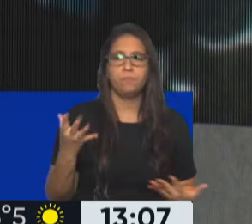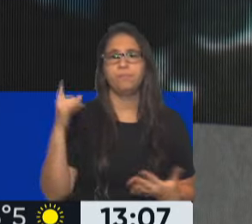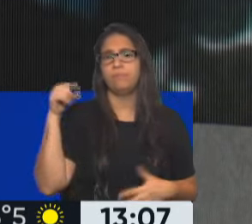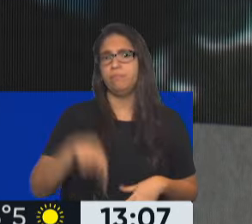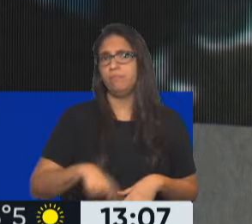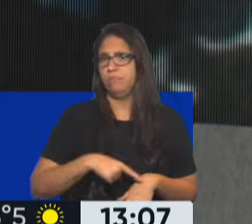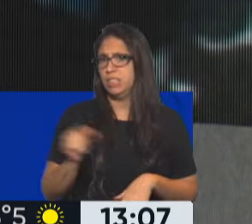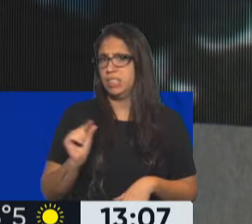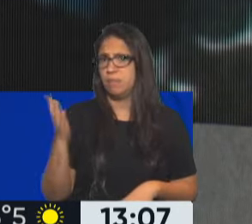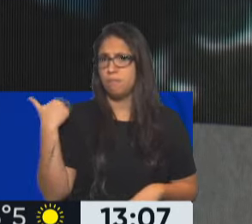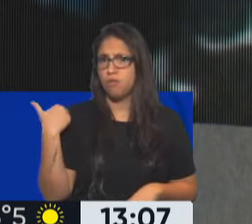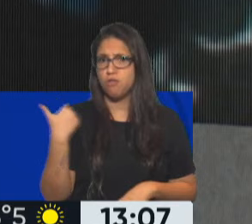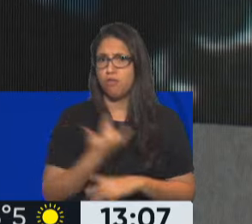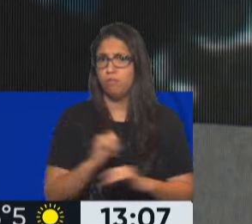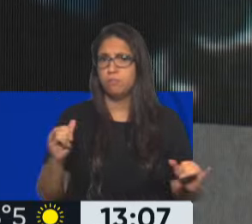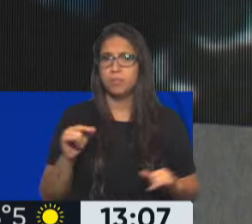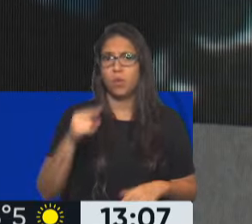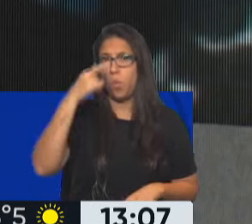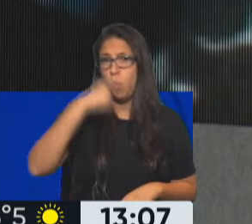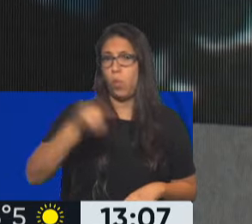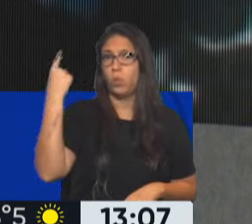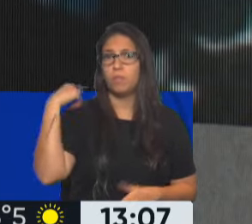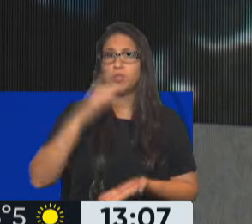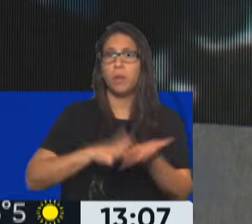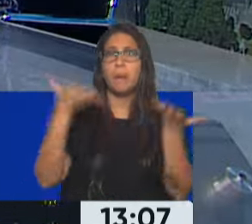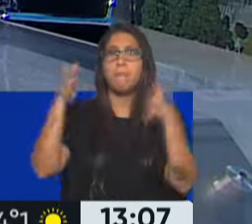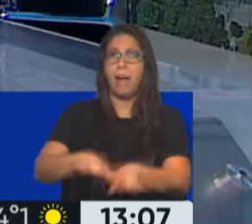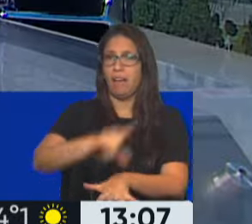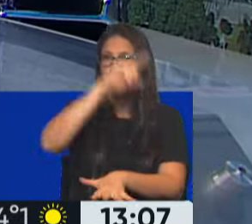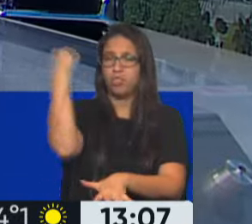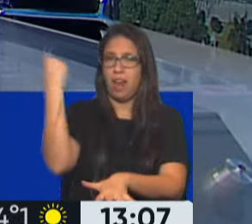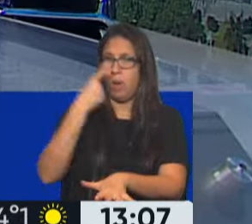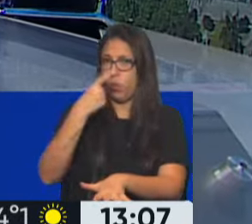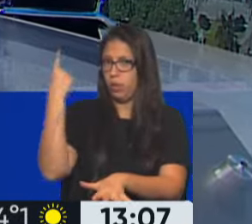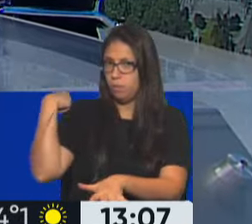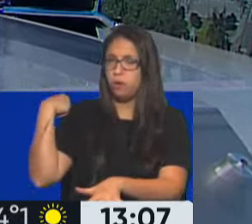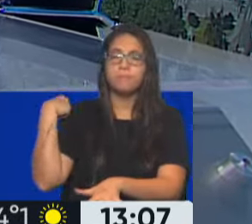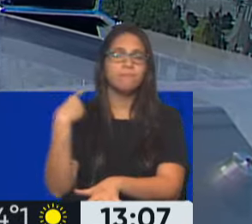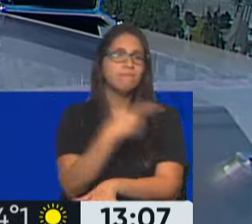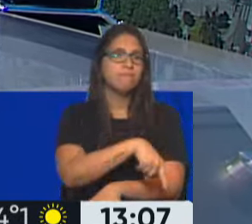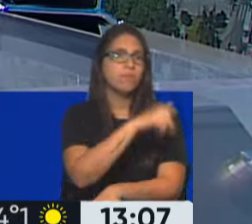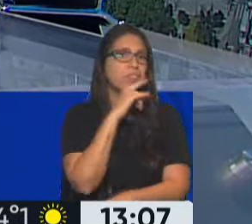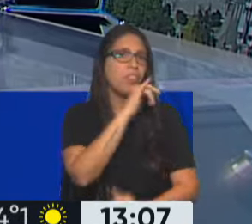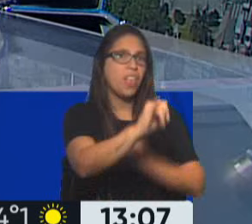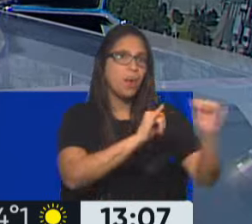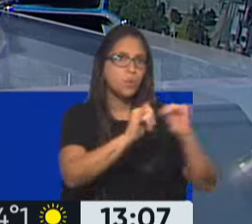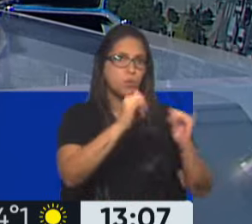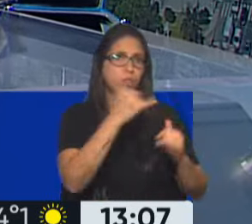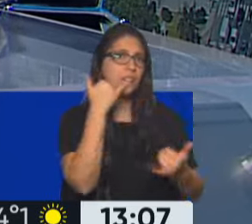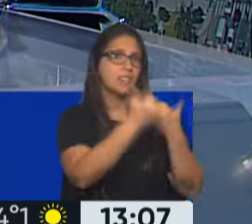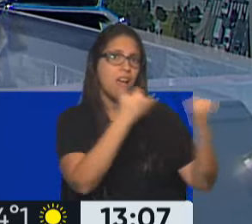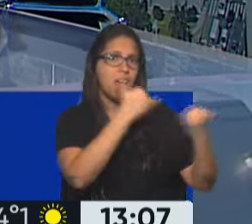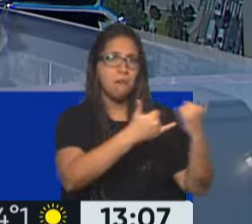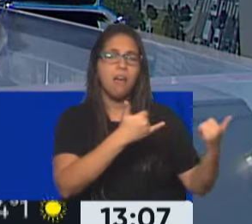pero en particular sobre el último paro nacional, ¿verdad? Sí, lo que están denunciando, o por lo menos lo que denunciaron las